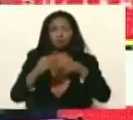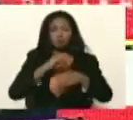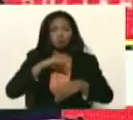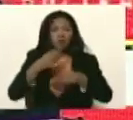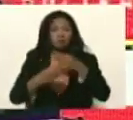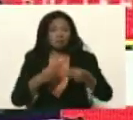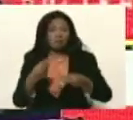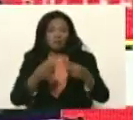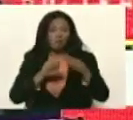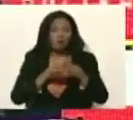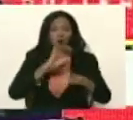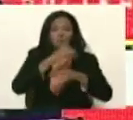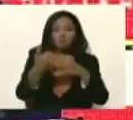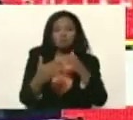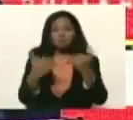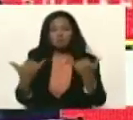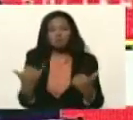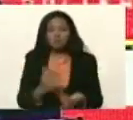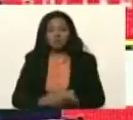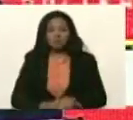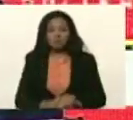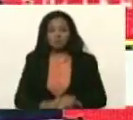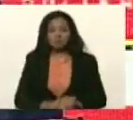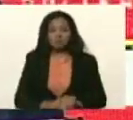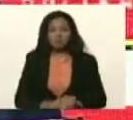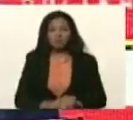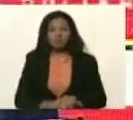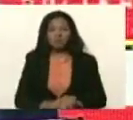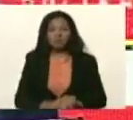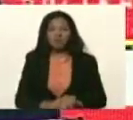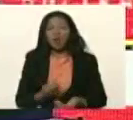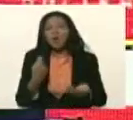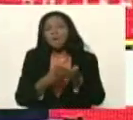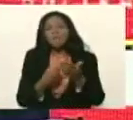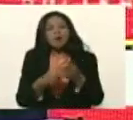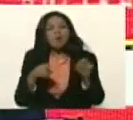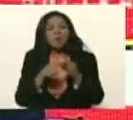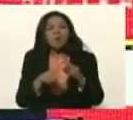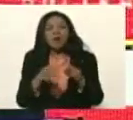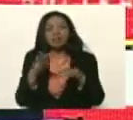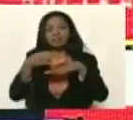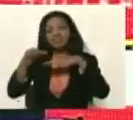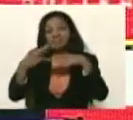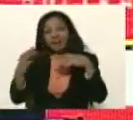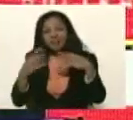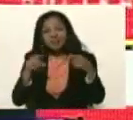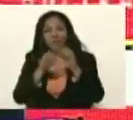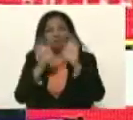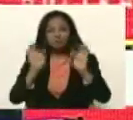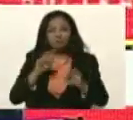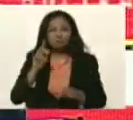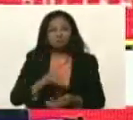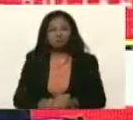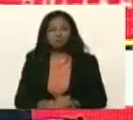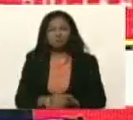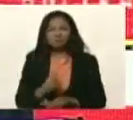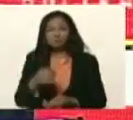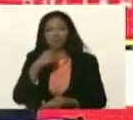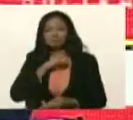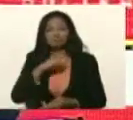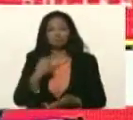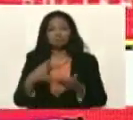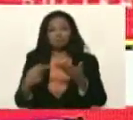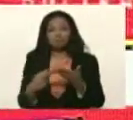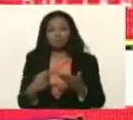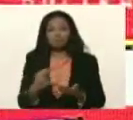proyectos, están estimados los costos, los detalles. Y además tengo unos recursos